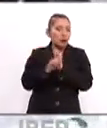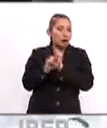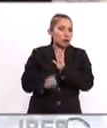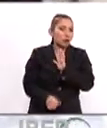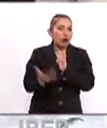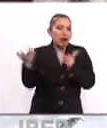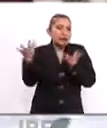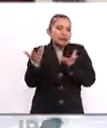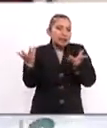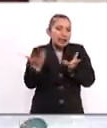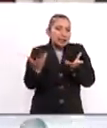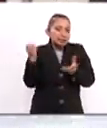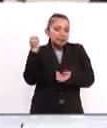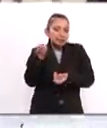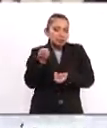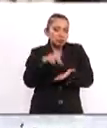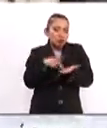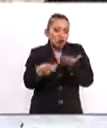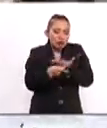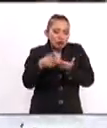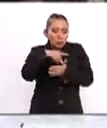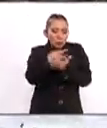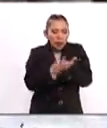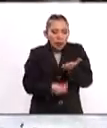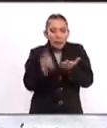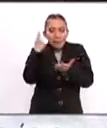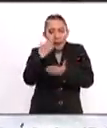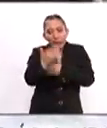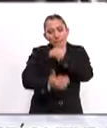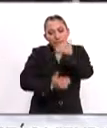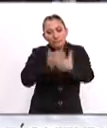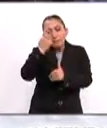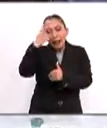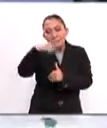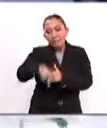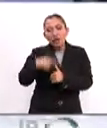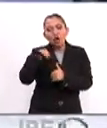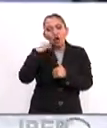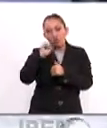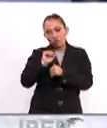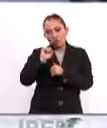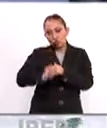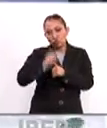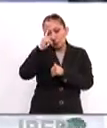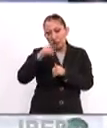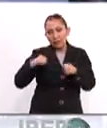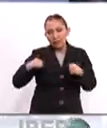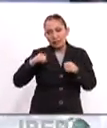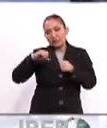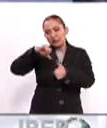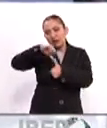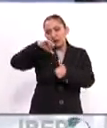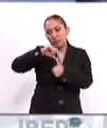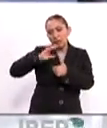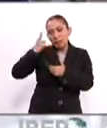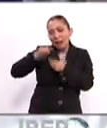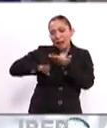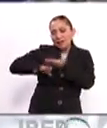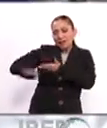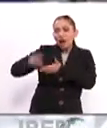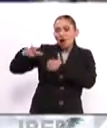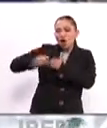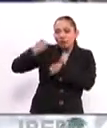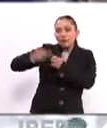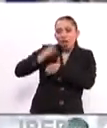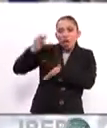por ejemplo, de crear un proyecto, un programa de desarrollo para México, para el sur de México y para Centroamérica, pues que evite que se